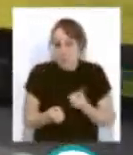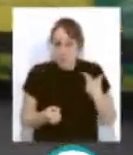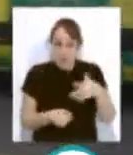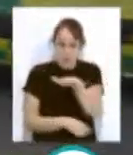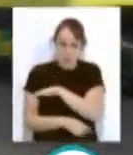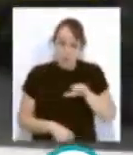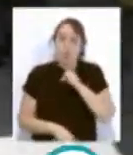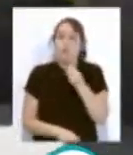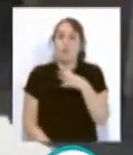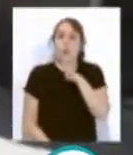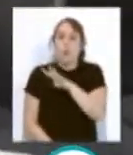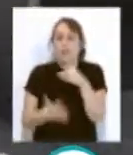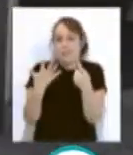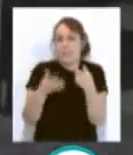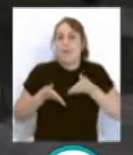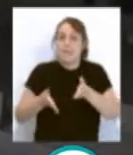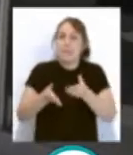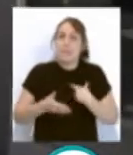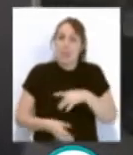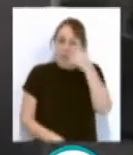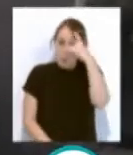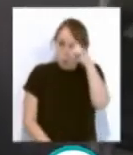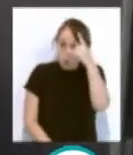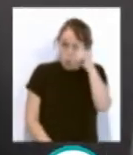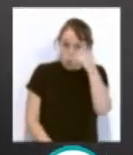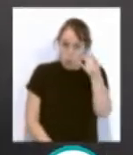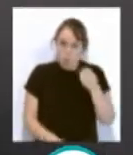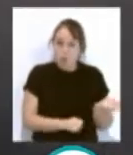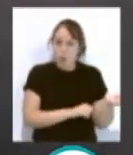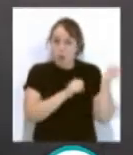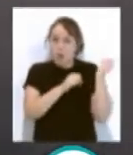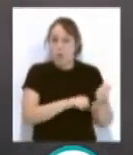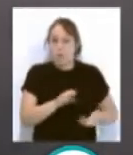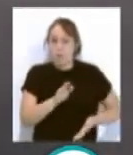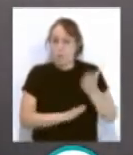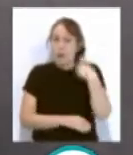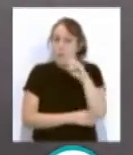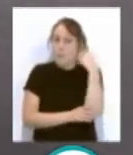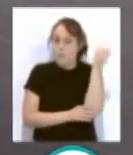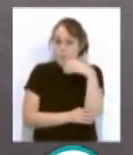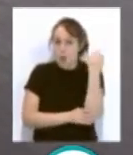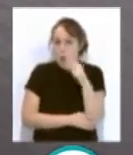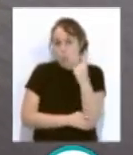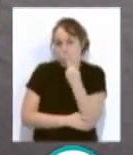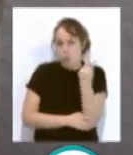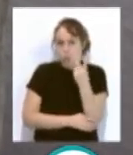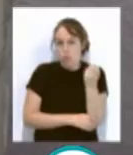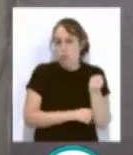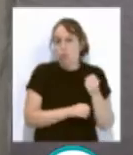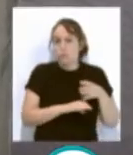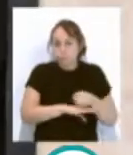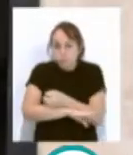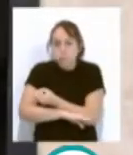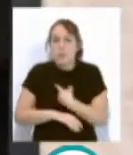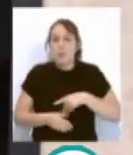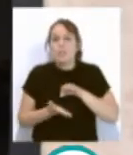46 de la avenida Cayetano del Toro, se desplazaron miembros de cuerpos de bomberos con dos vehículos autobombas y un vehículo de rescate,